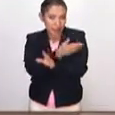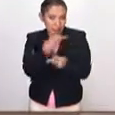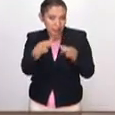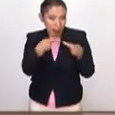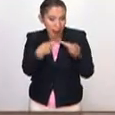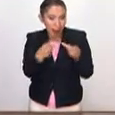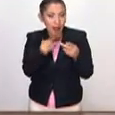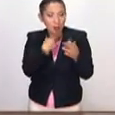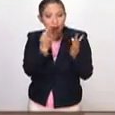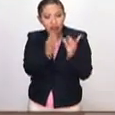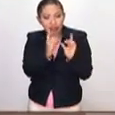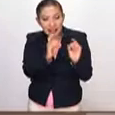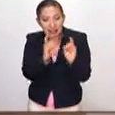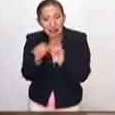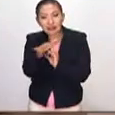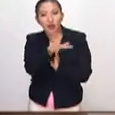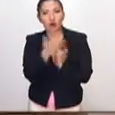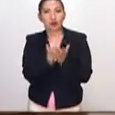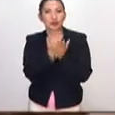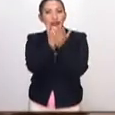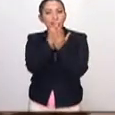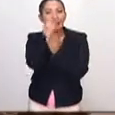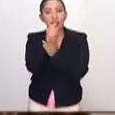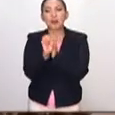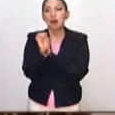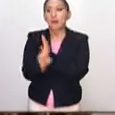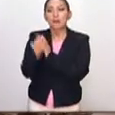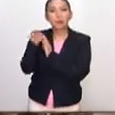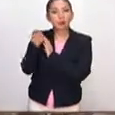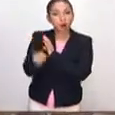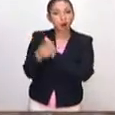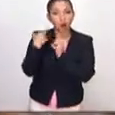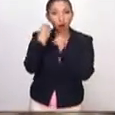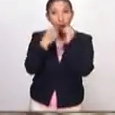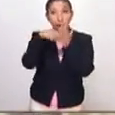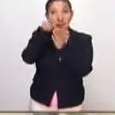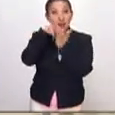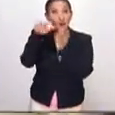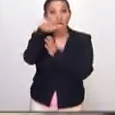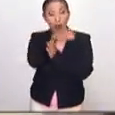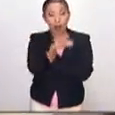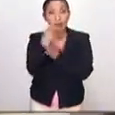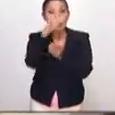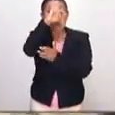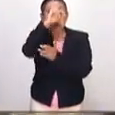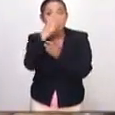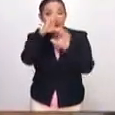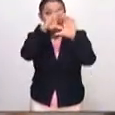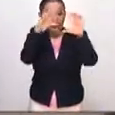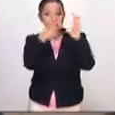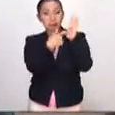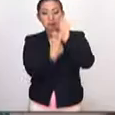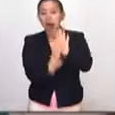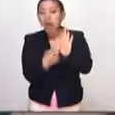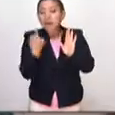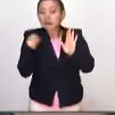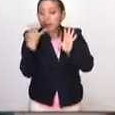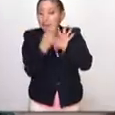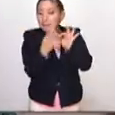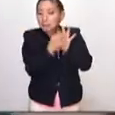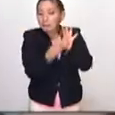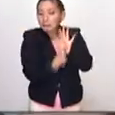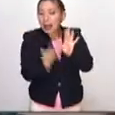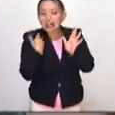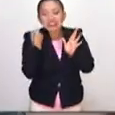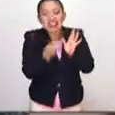digamos, didáctico, que también en el caso de estas obras, pues las imágenes servían para enseñar,